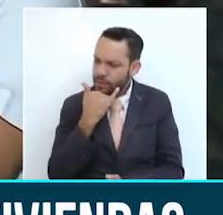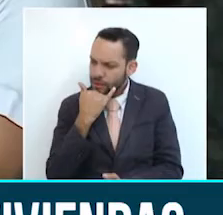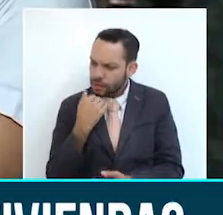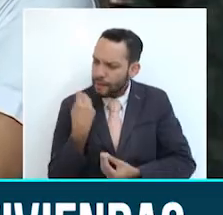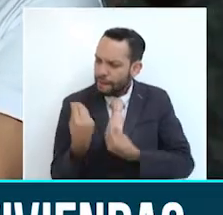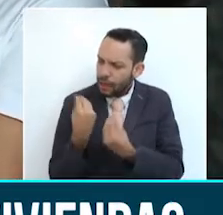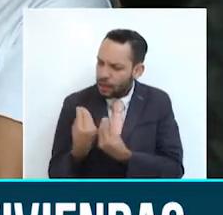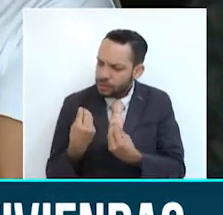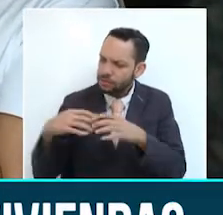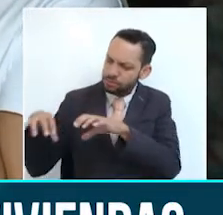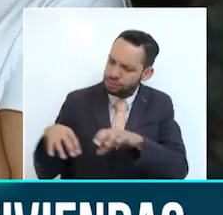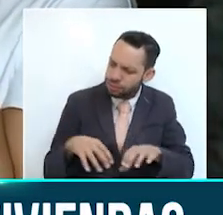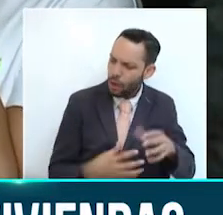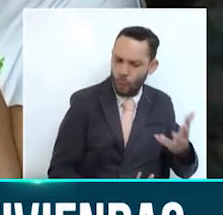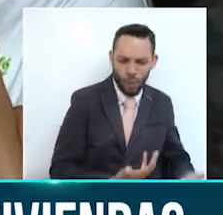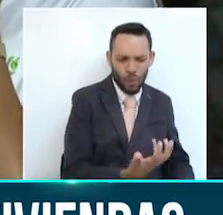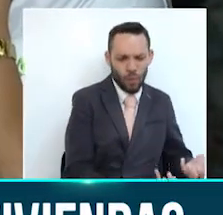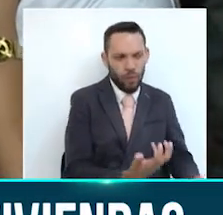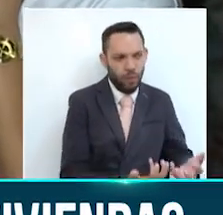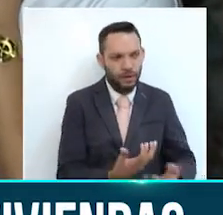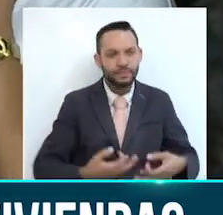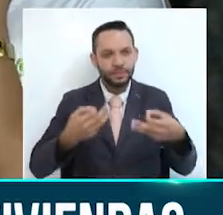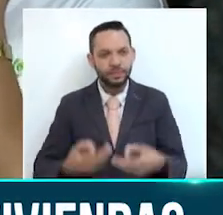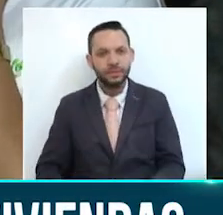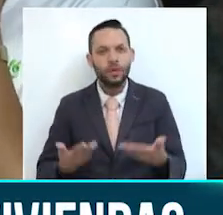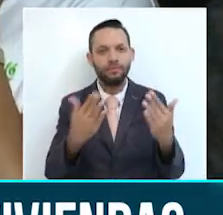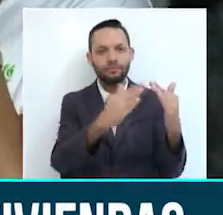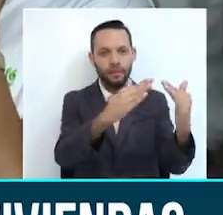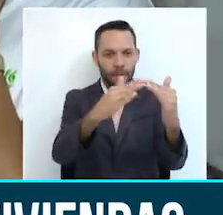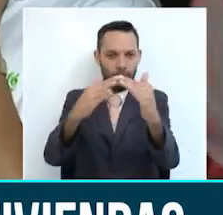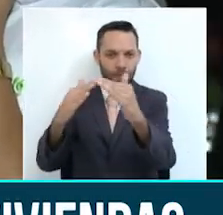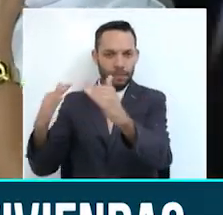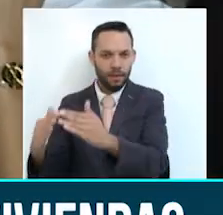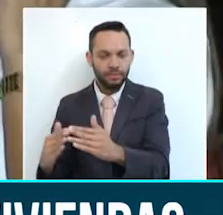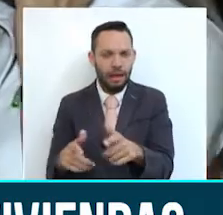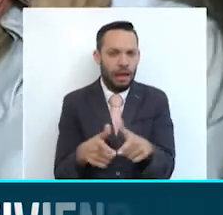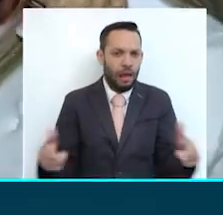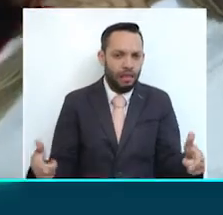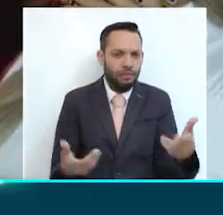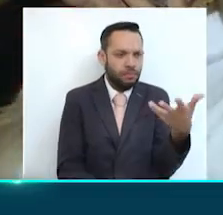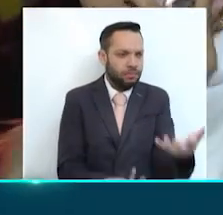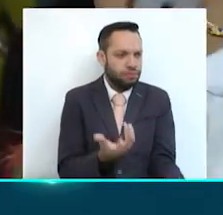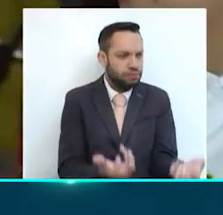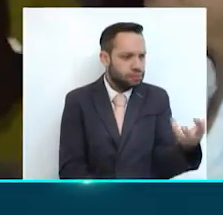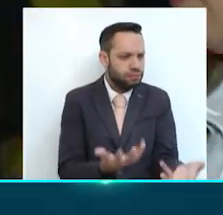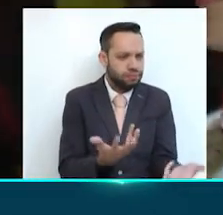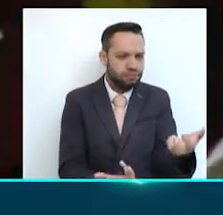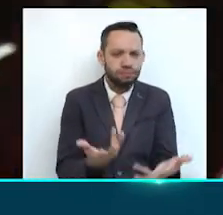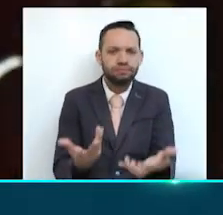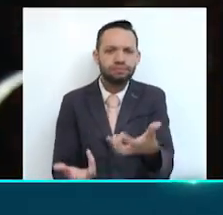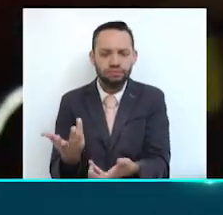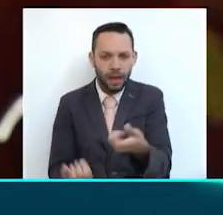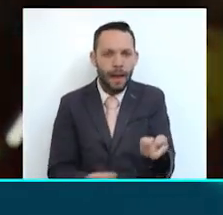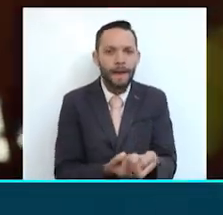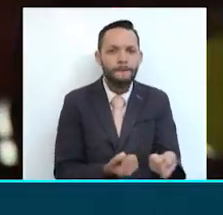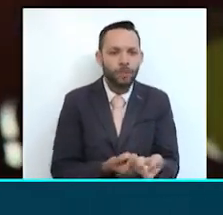¿Cuál es la situación, el balance de la situación? Bueno, básicamente un incendio estructural bastante grande que atiende el cuerpo oficial de bomberos de la ciudad de Armenia con el apoyo de